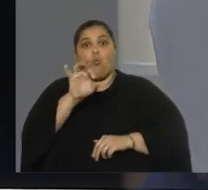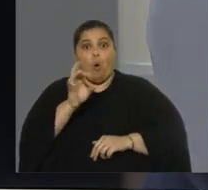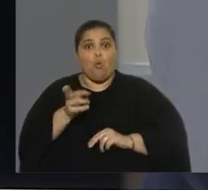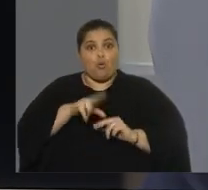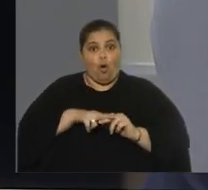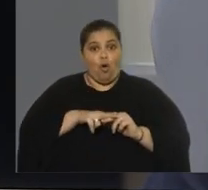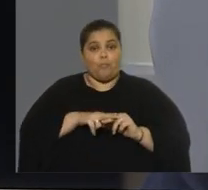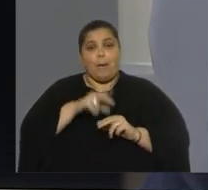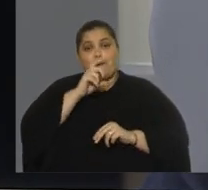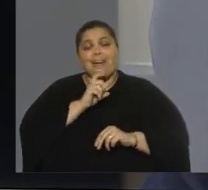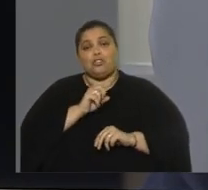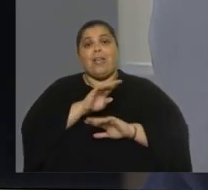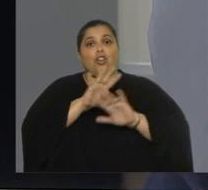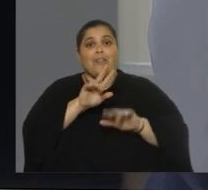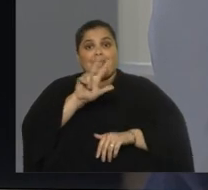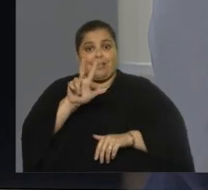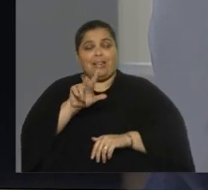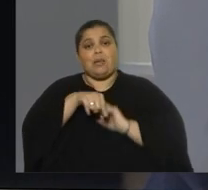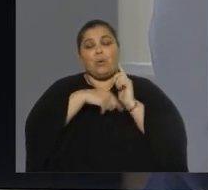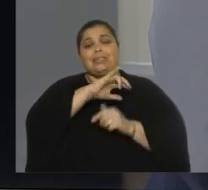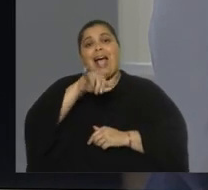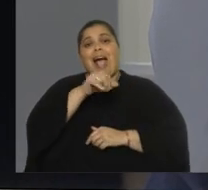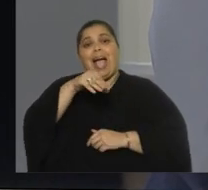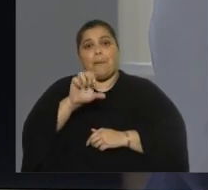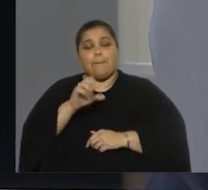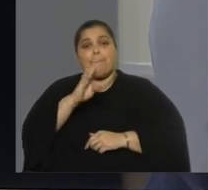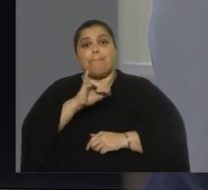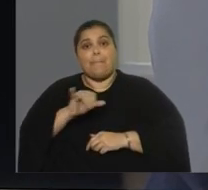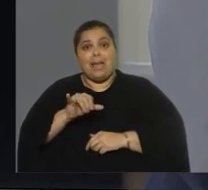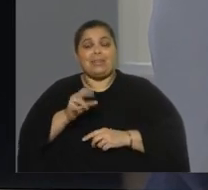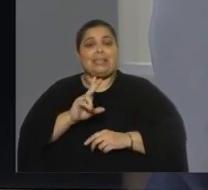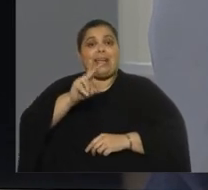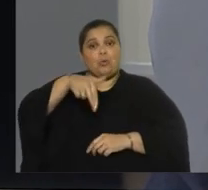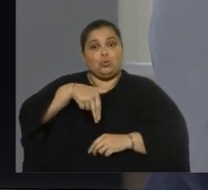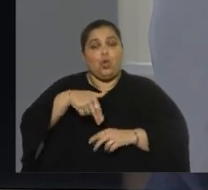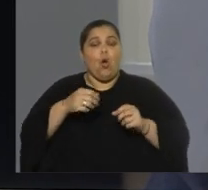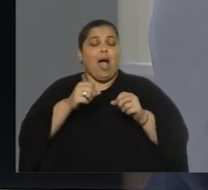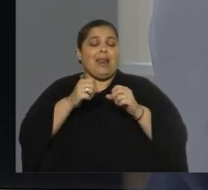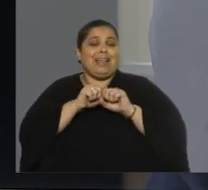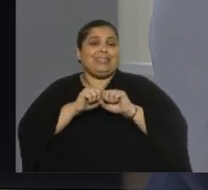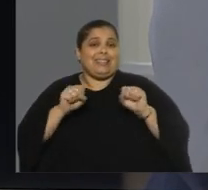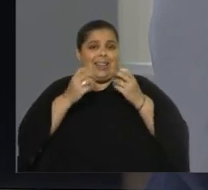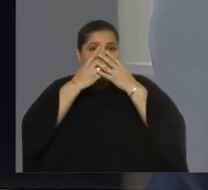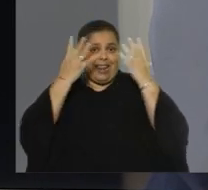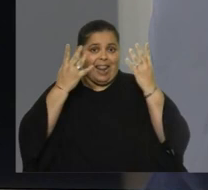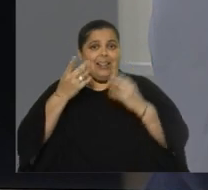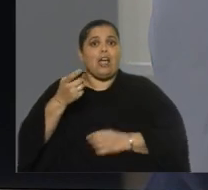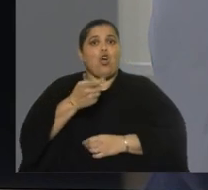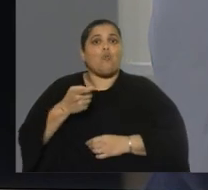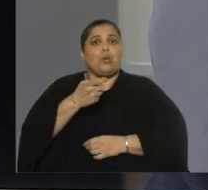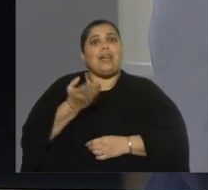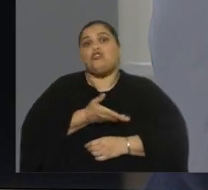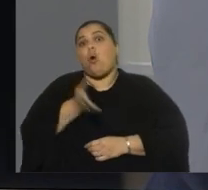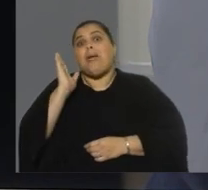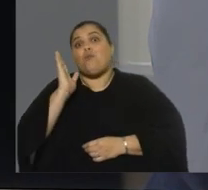a Jaime lo traicionaron, tuvo que renunciar a la Secretaría General del Partido Comunista, y yo me fui al liceo,